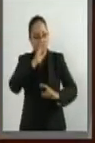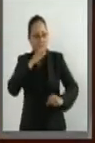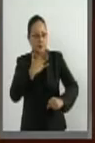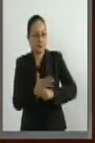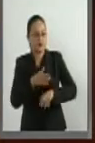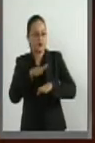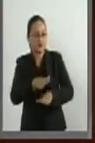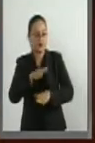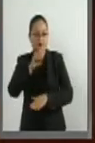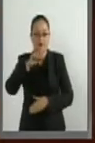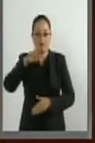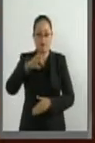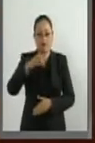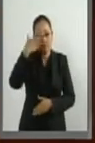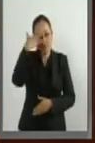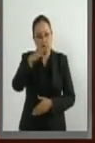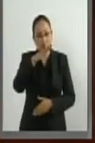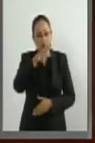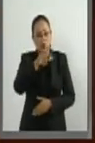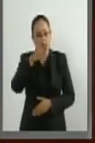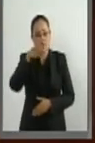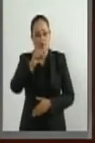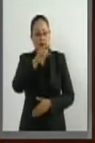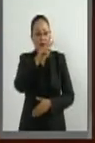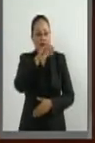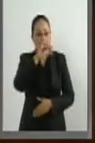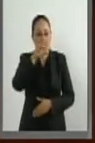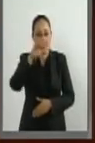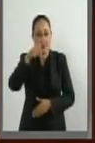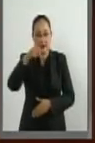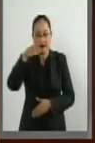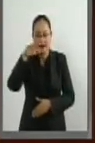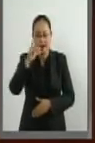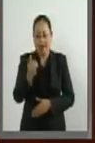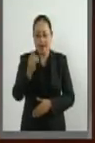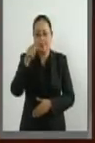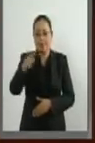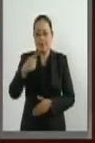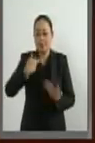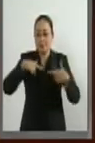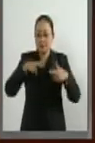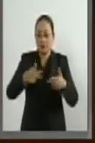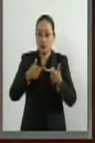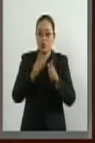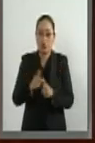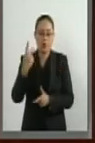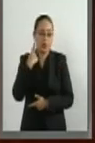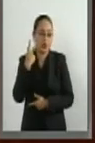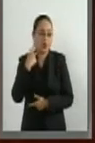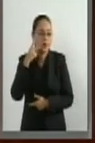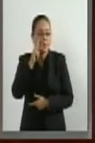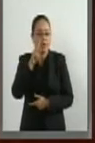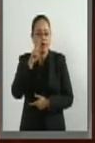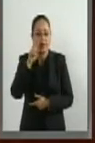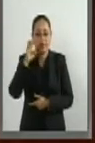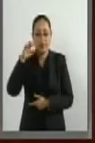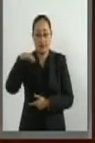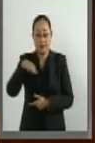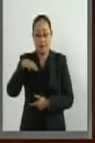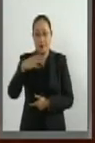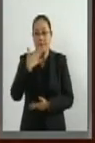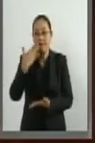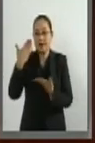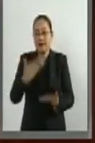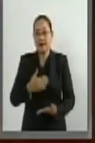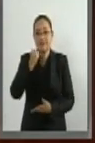don Luis Videgaray Caso, a nombre del Grupo Parlamentario del Partido Verde, quiero darle la más cordial bienvenida a este Senado de la República.